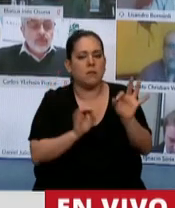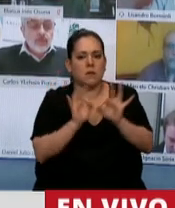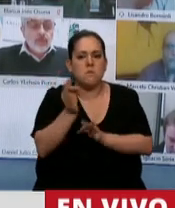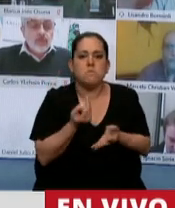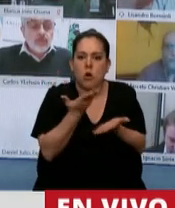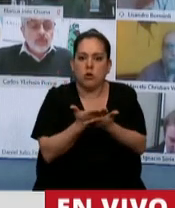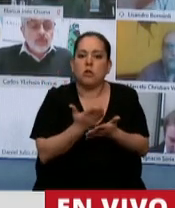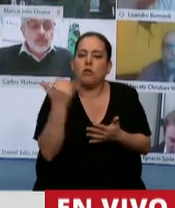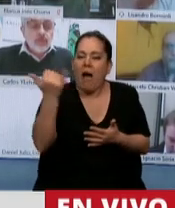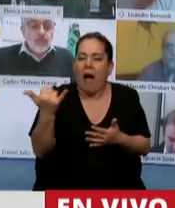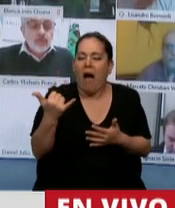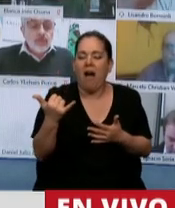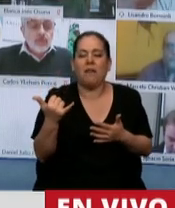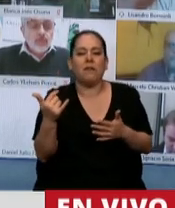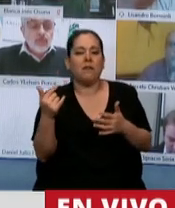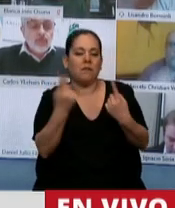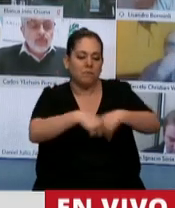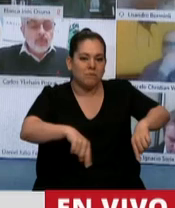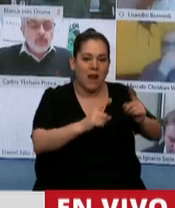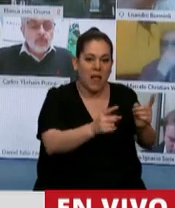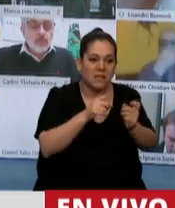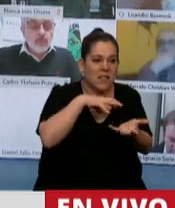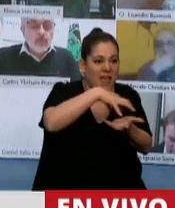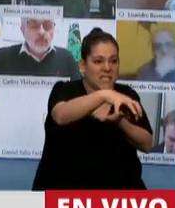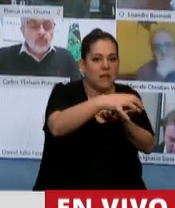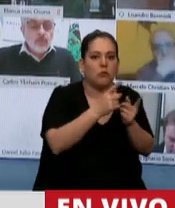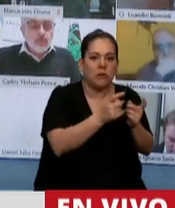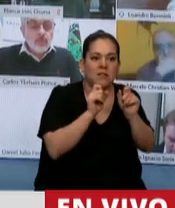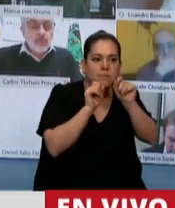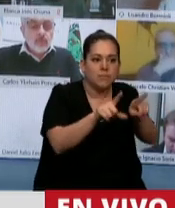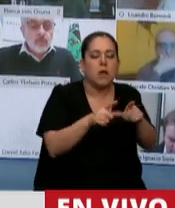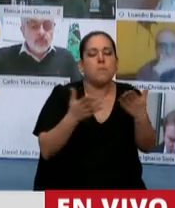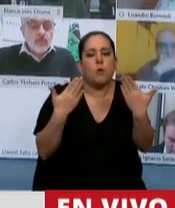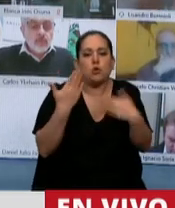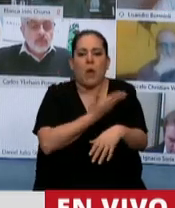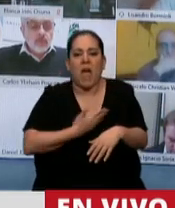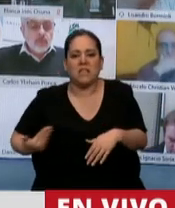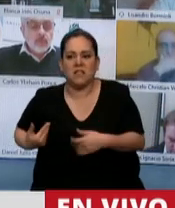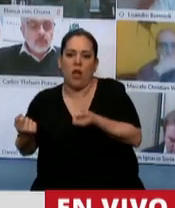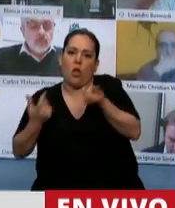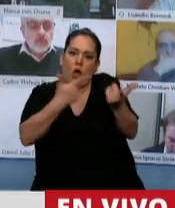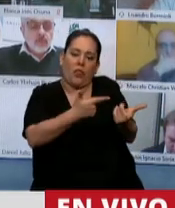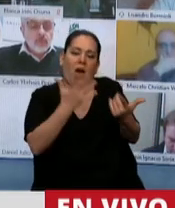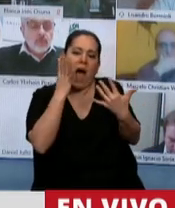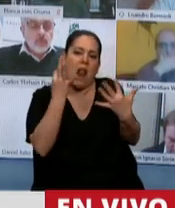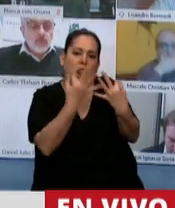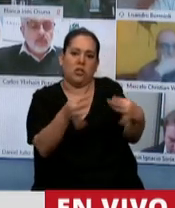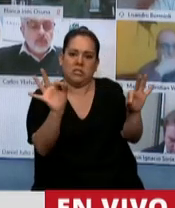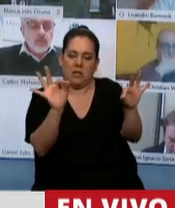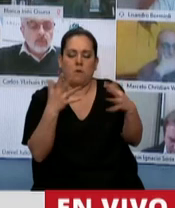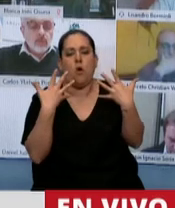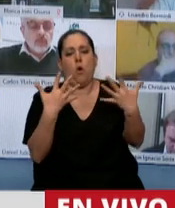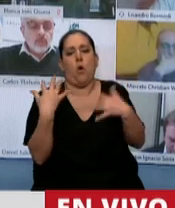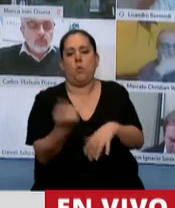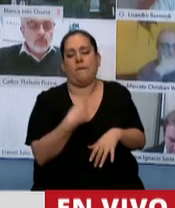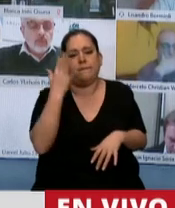equilibrio real entre lo que es la necesidad del sector y la posibilidad del Estado de financiar. Por supuesto que a todos nos hubiera